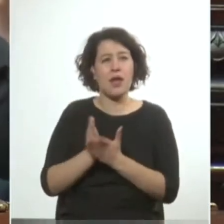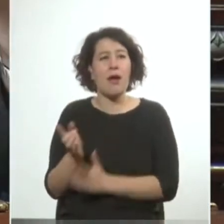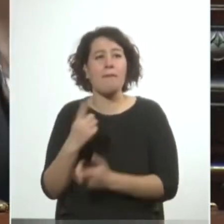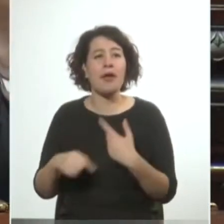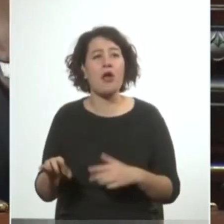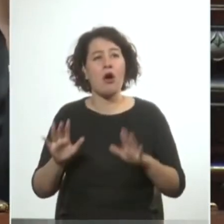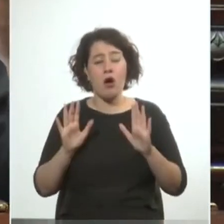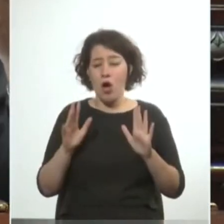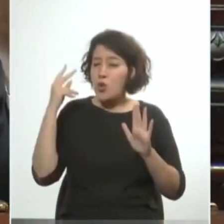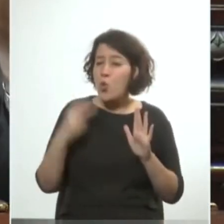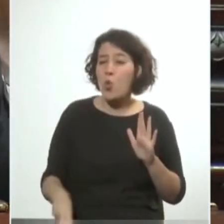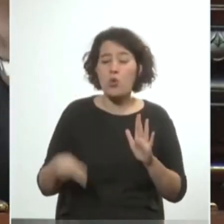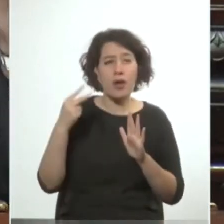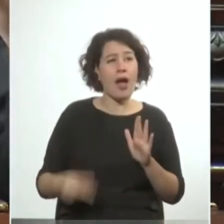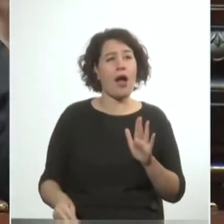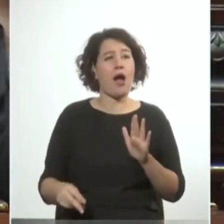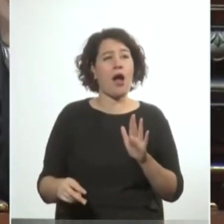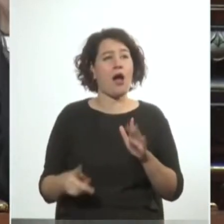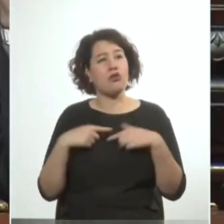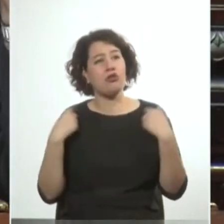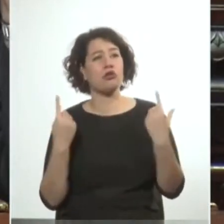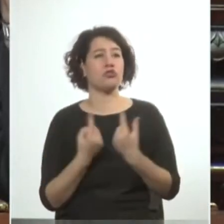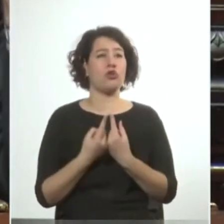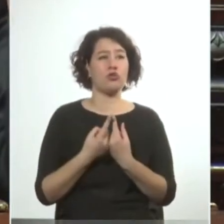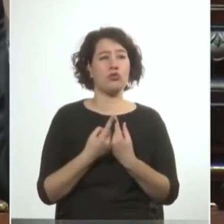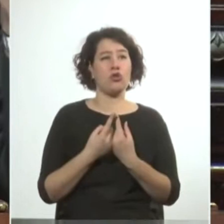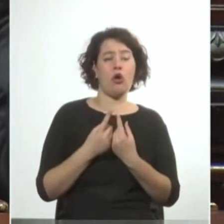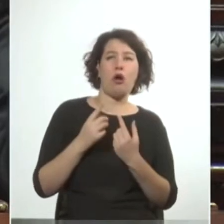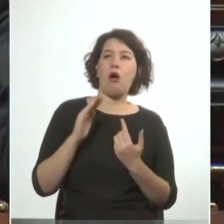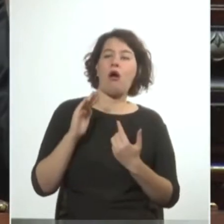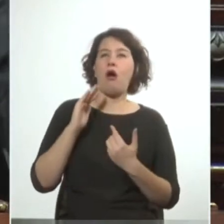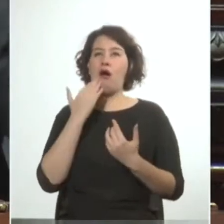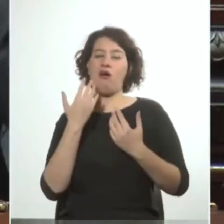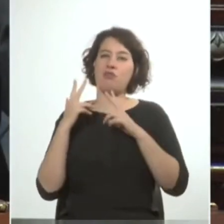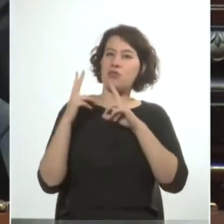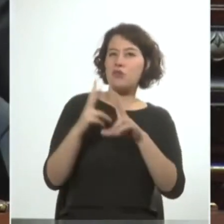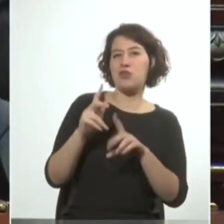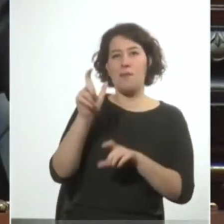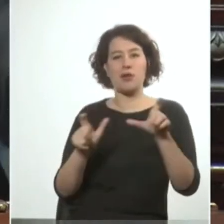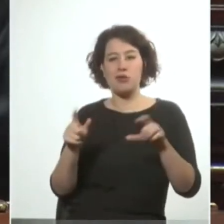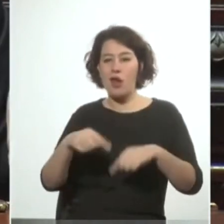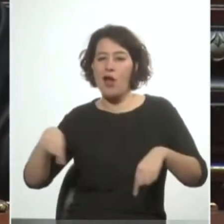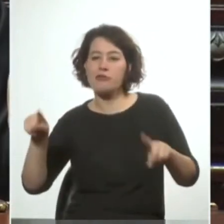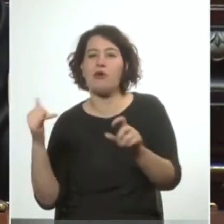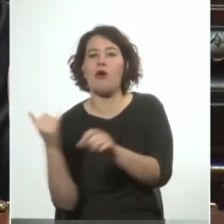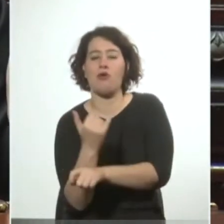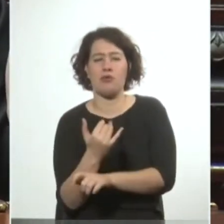por eso nunca nos hemos puesto desde el pedestal de decir que el pueblo se equivoca